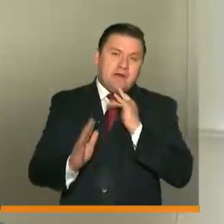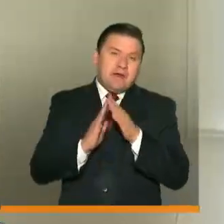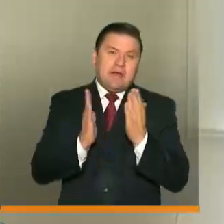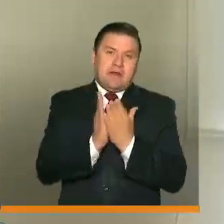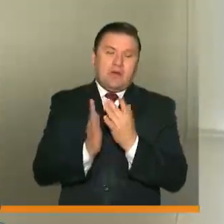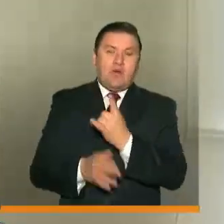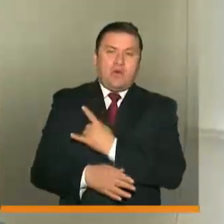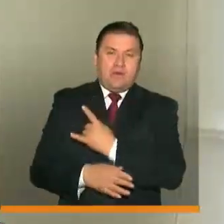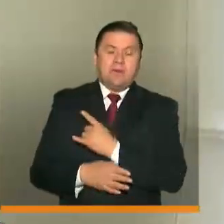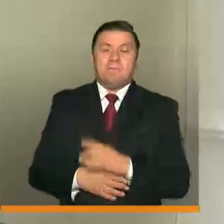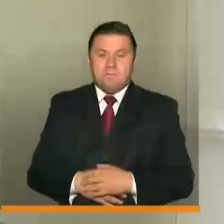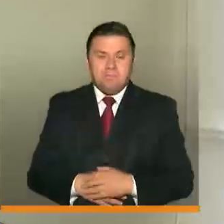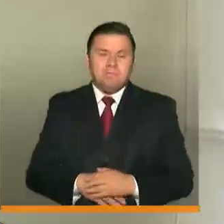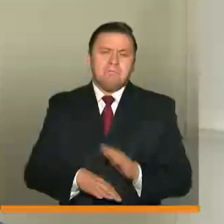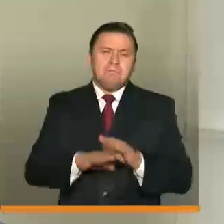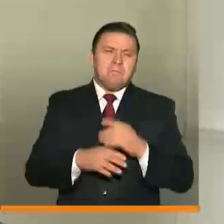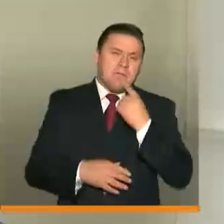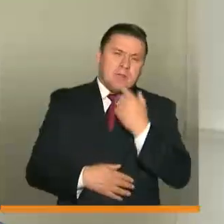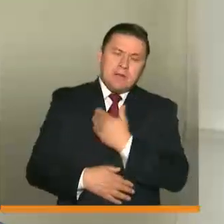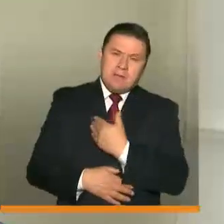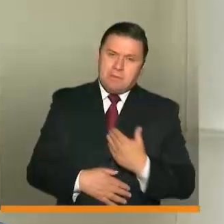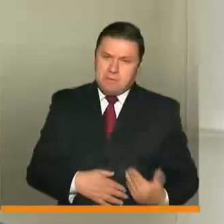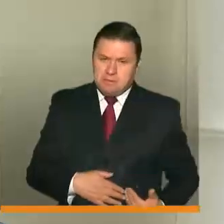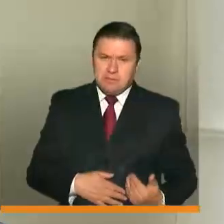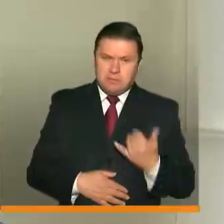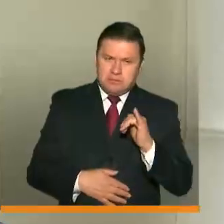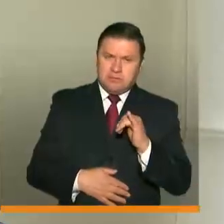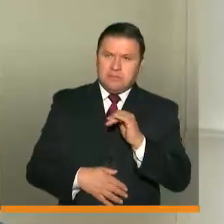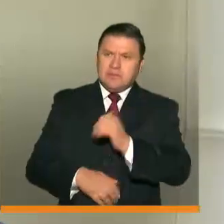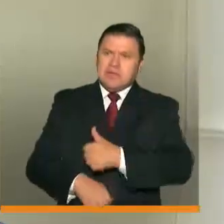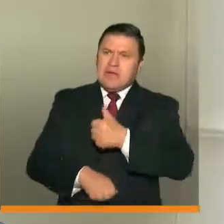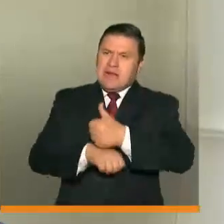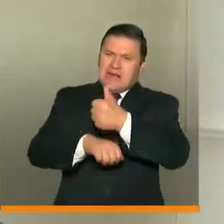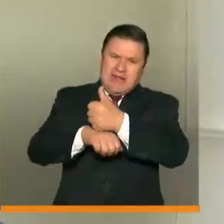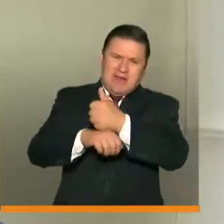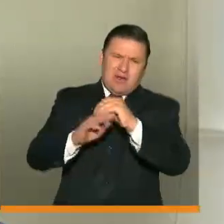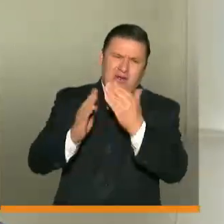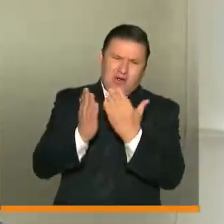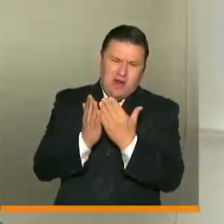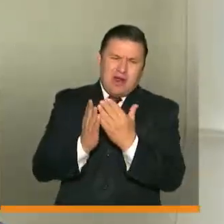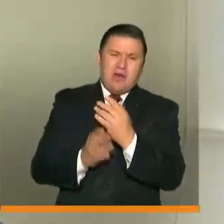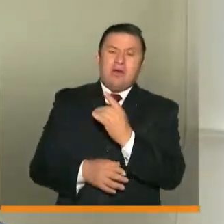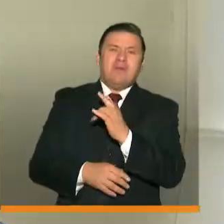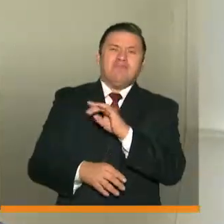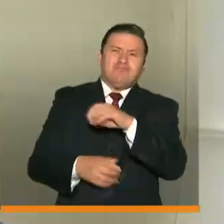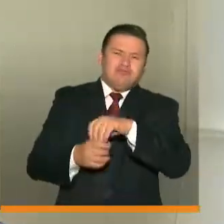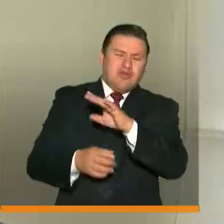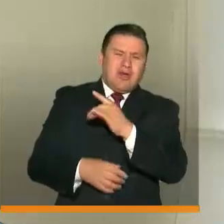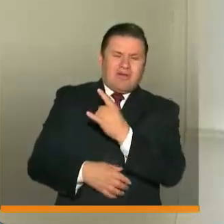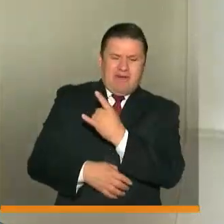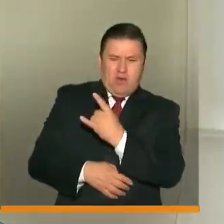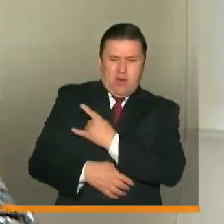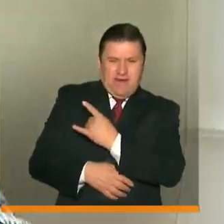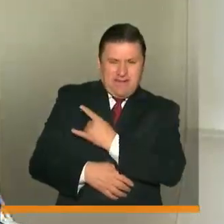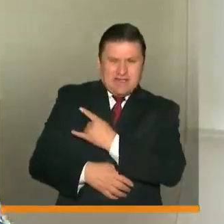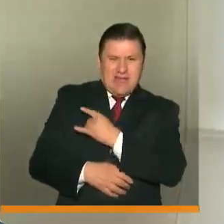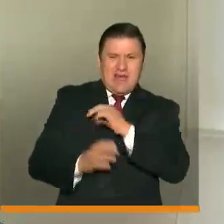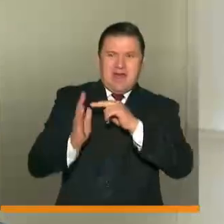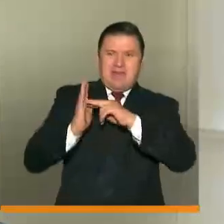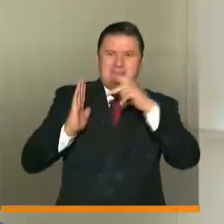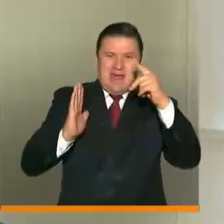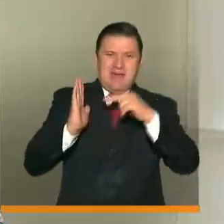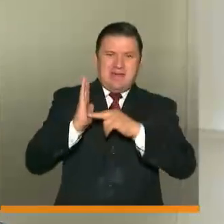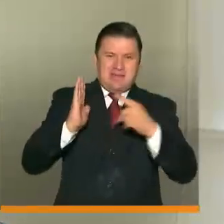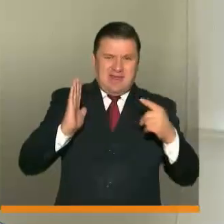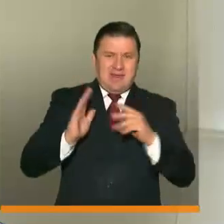educación superior. Mencionaba el presidente, y esto lo hablábamos con los rectores de públicas, privadas, de instituciones técnicas y tecnológicas, era